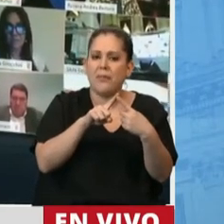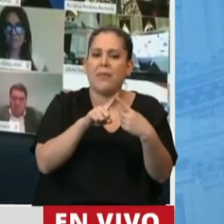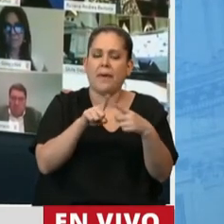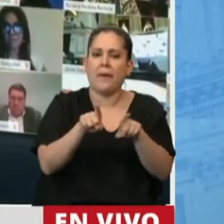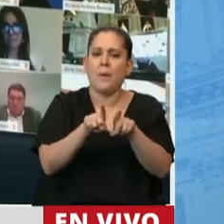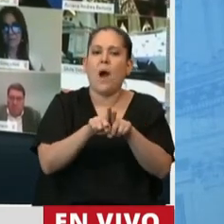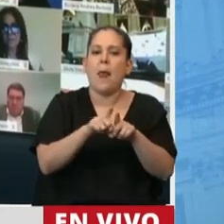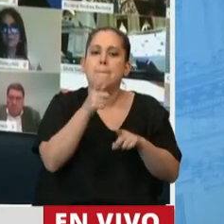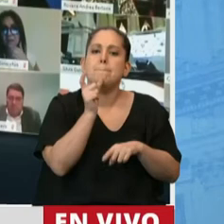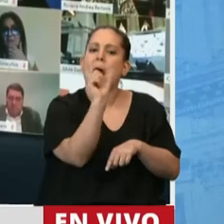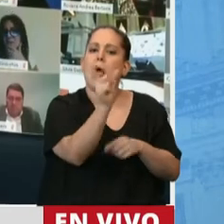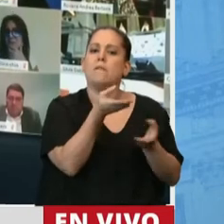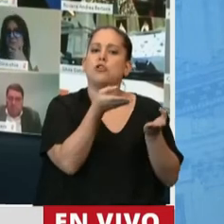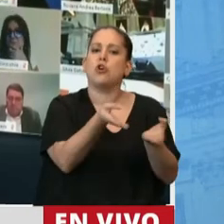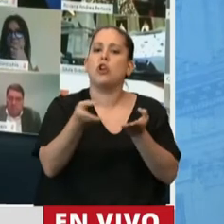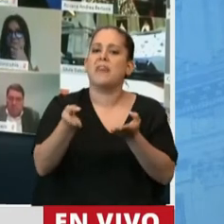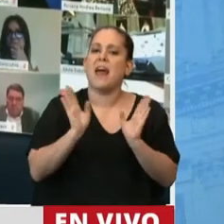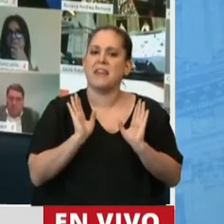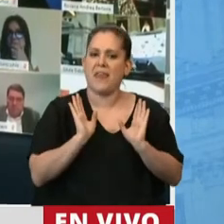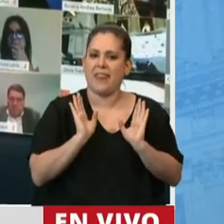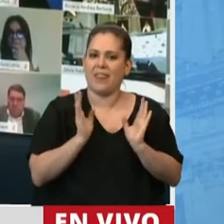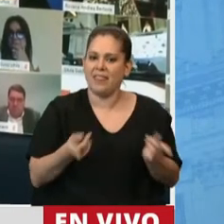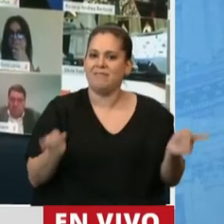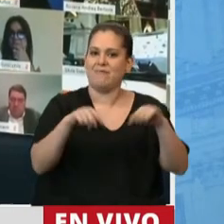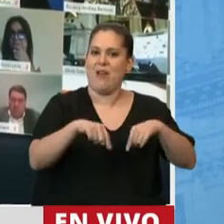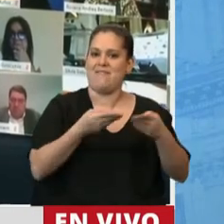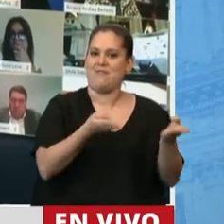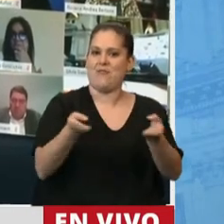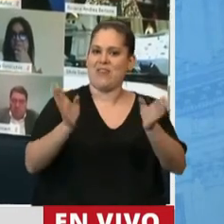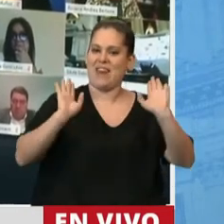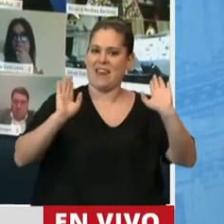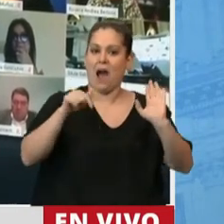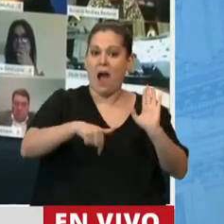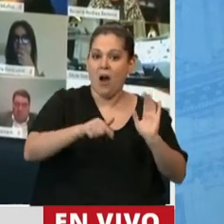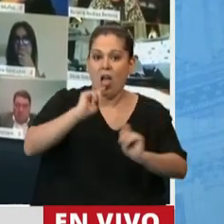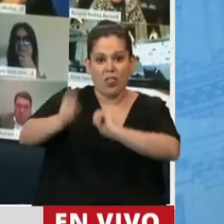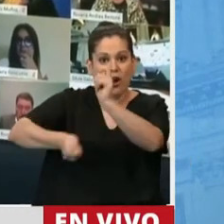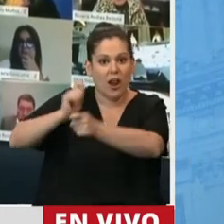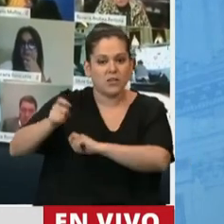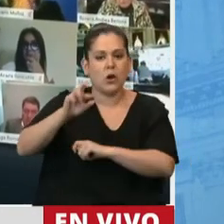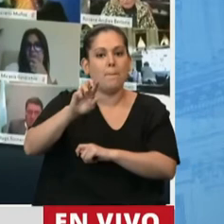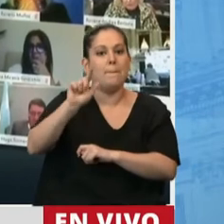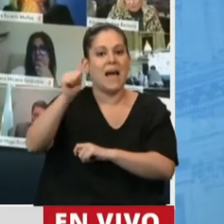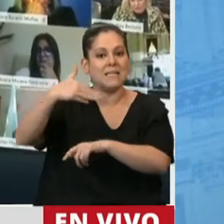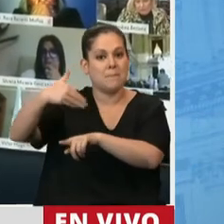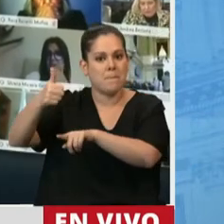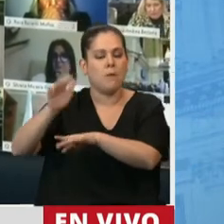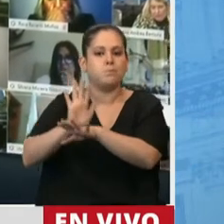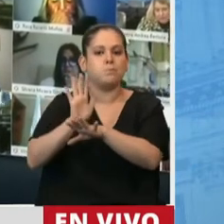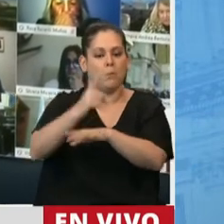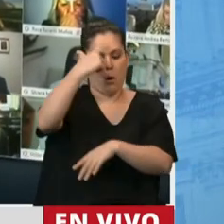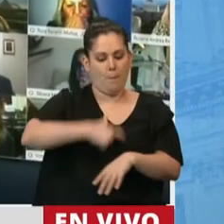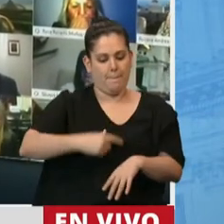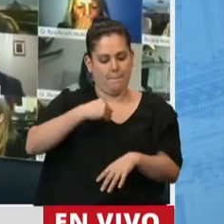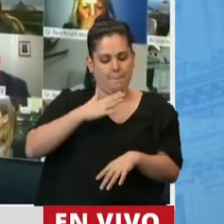concepto de solidaridad. Sin dudas, la donación de plasma es un gesto y un acto solidario de una